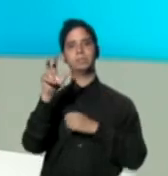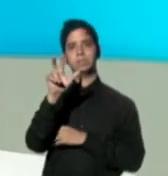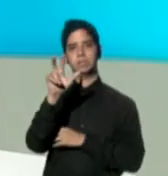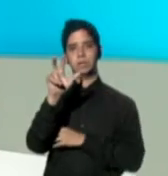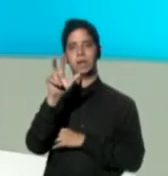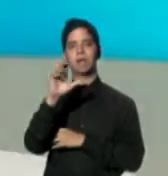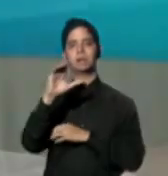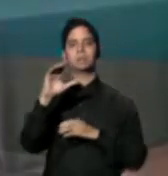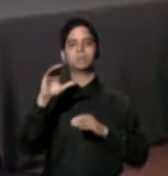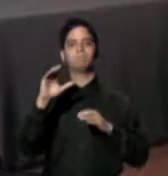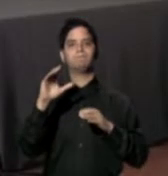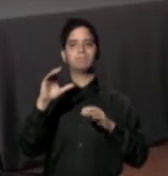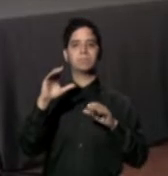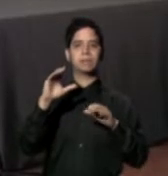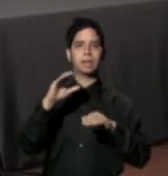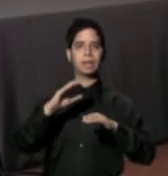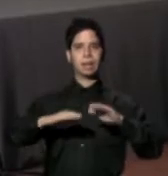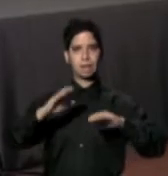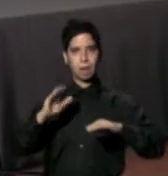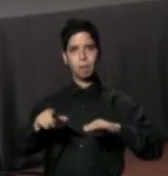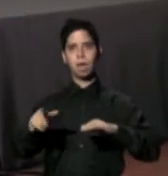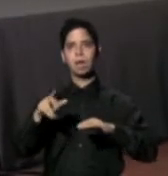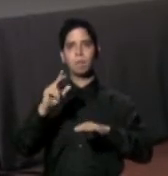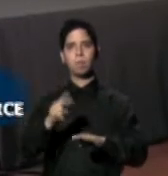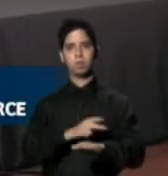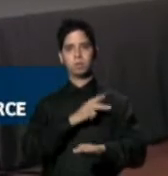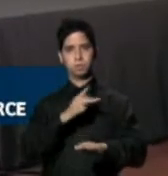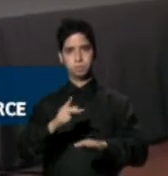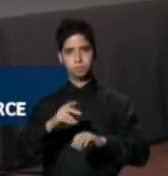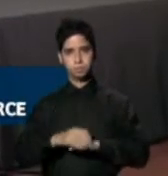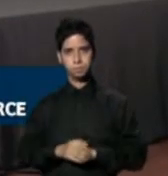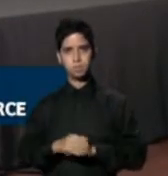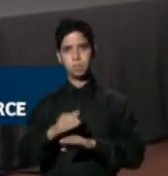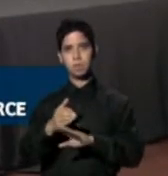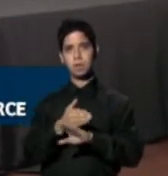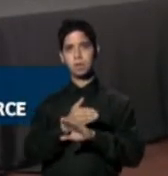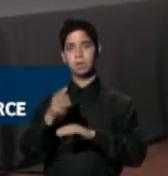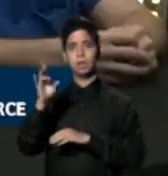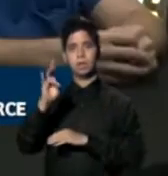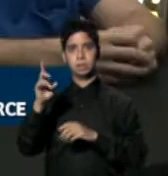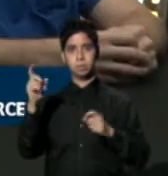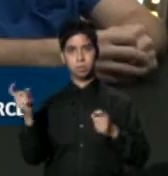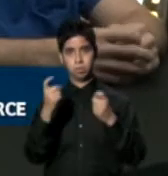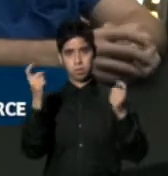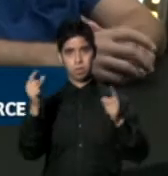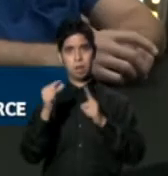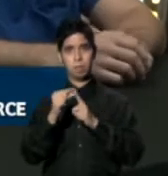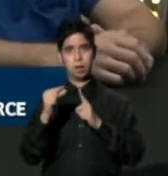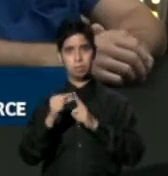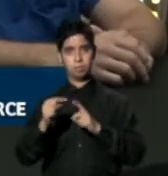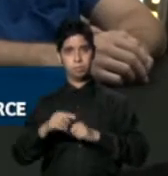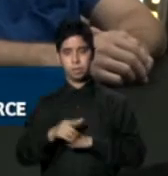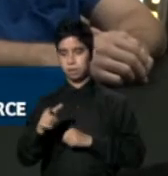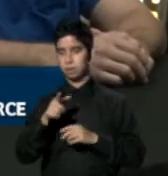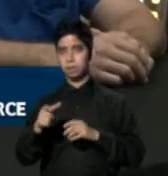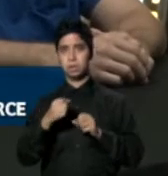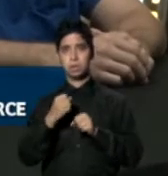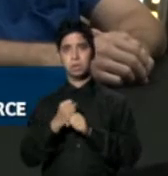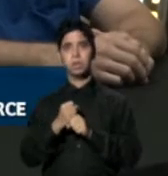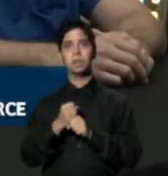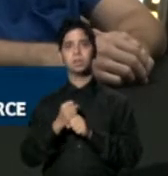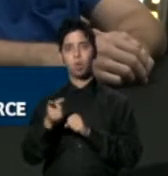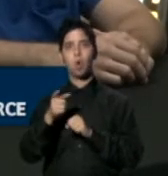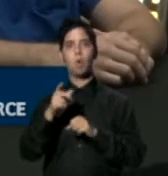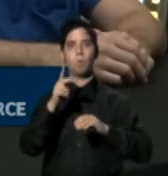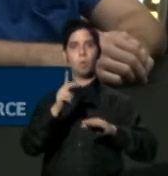de Poesía Un esfuerzo que sirve de antesala a la celebración de la séptima edición del Festival de la Palabra Este año la velada de Poesía